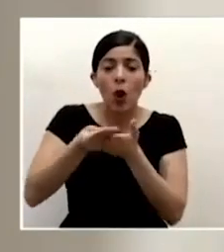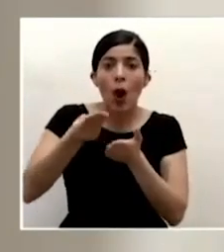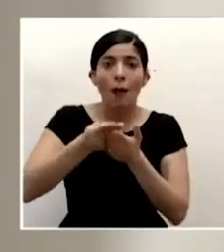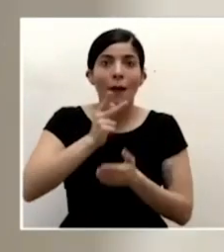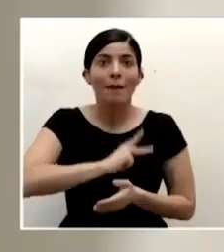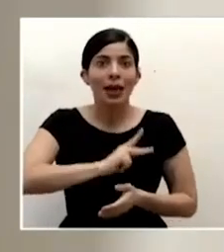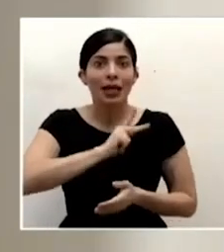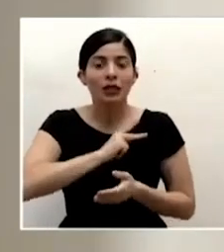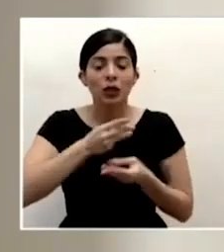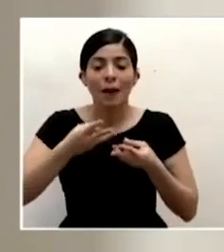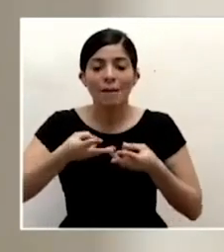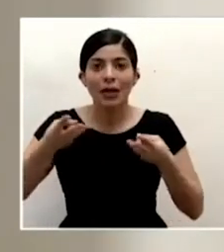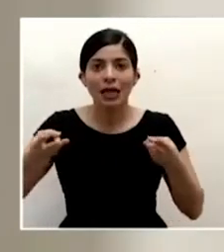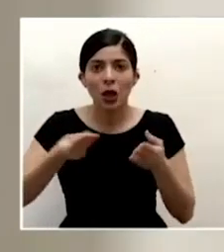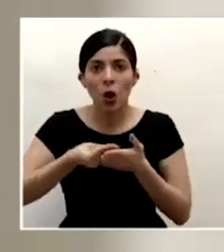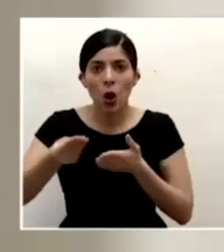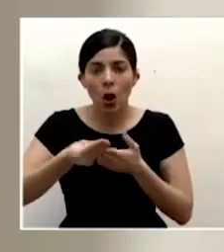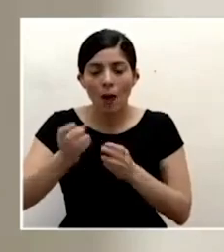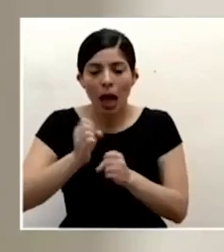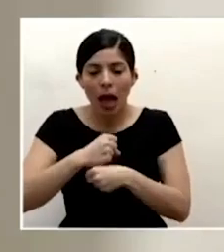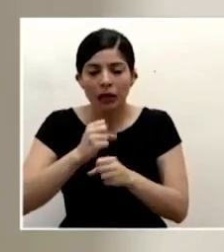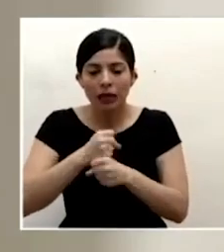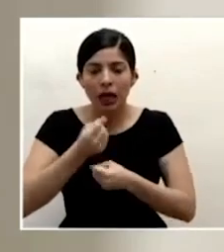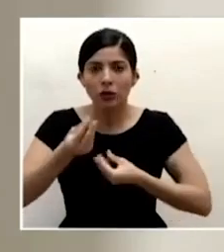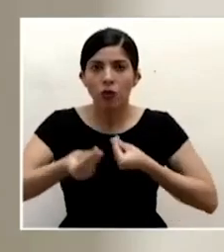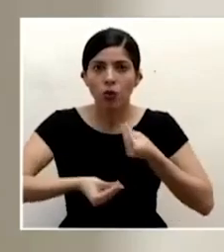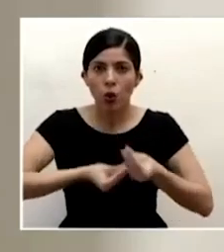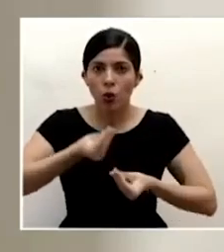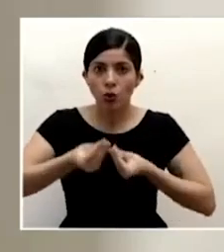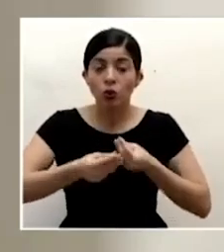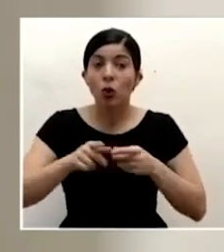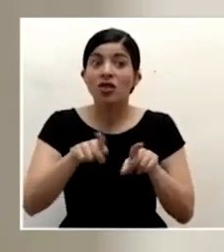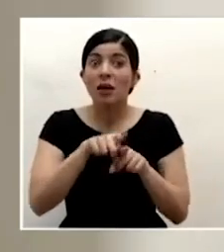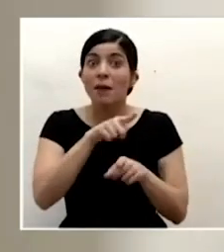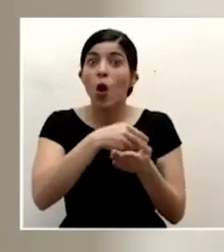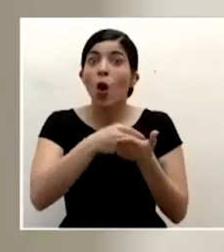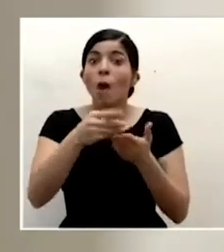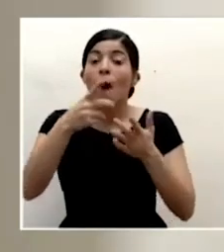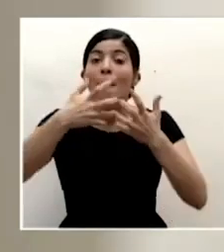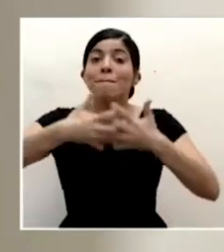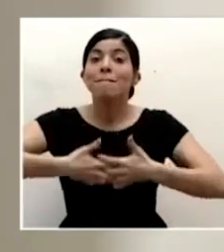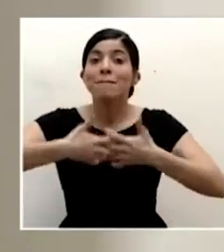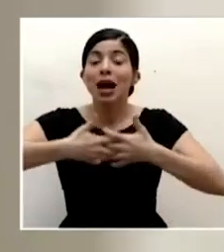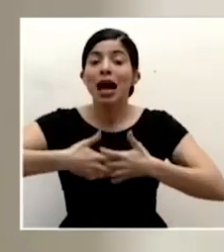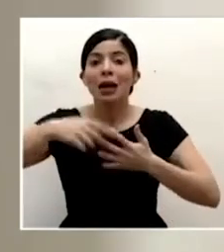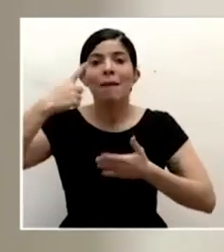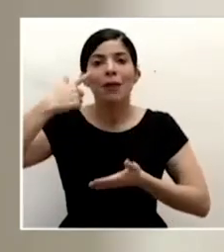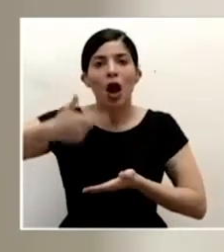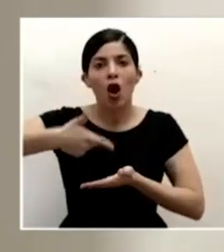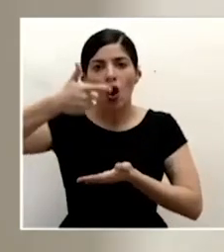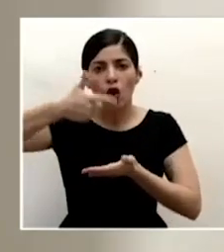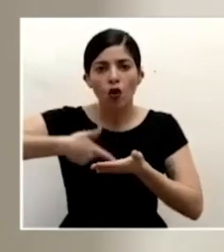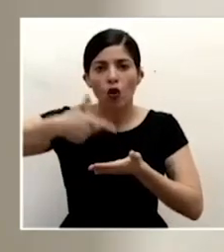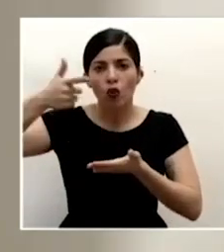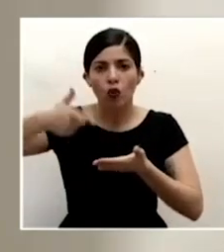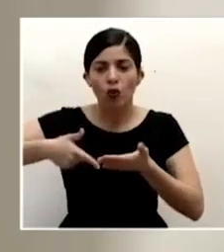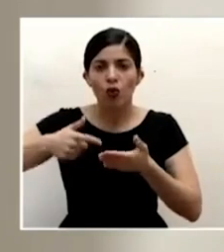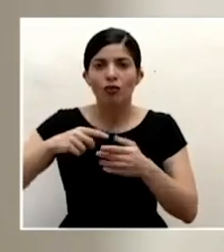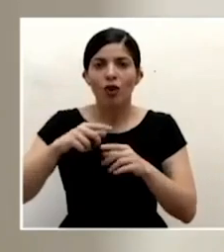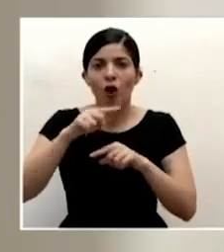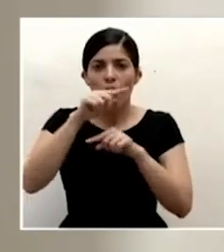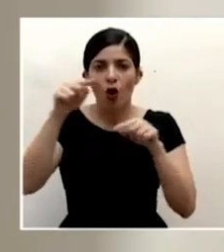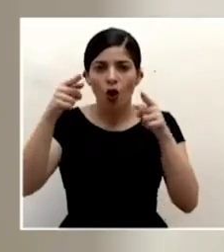materiales para esta producción y hasta compraron una máquina para hacer ciertos cortes de estas caretas faciales